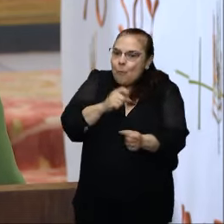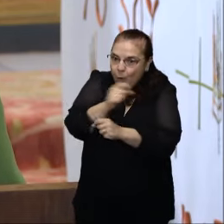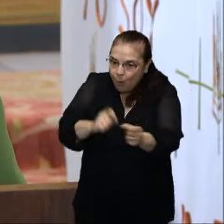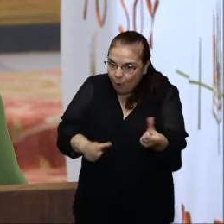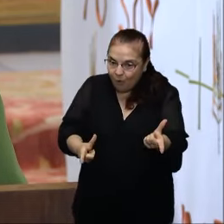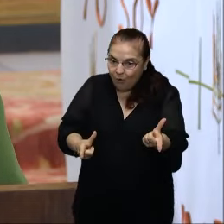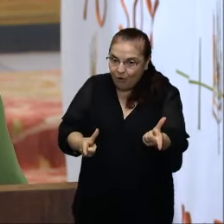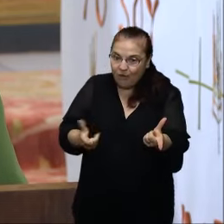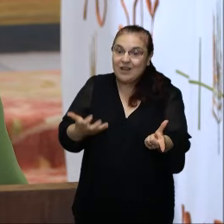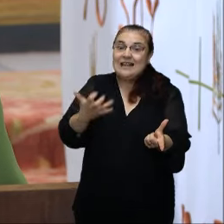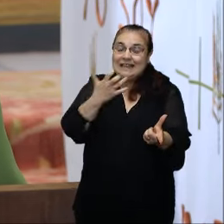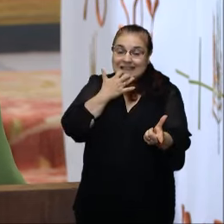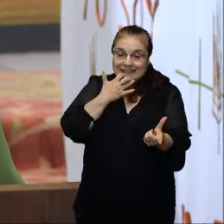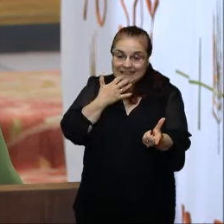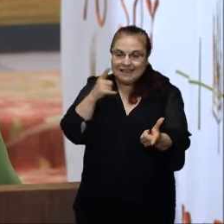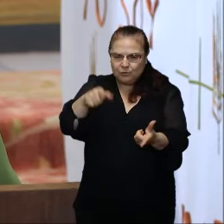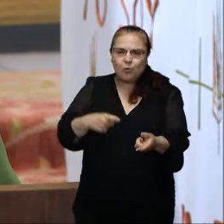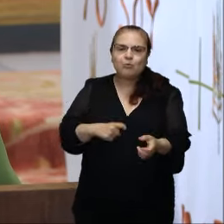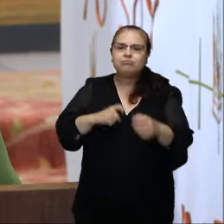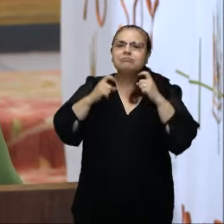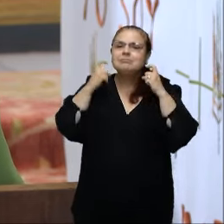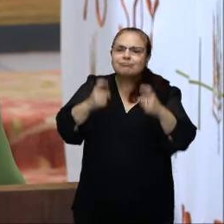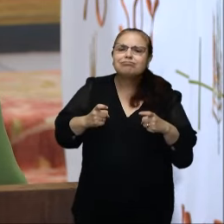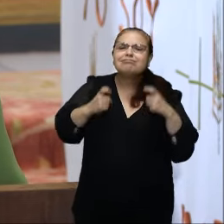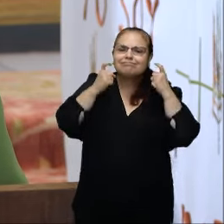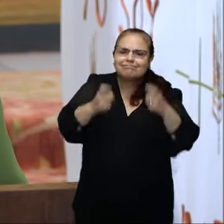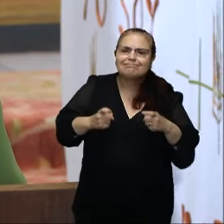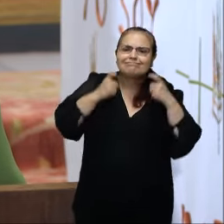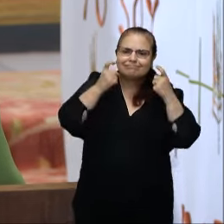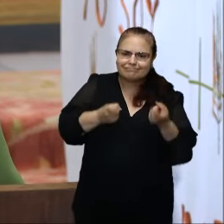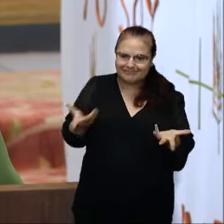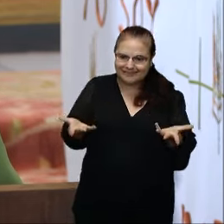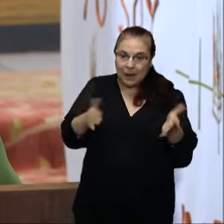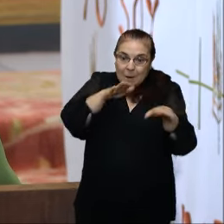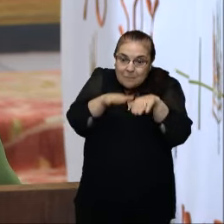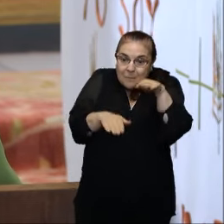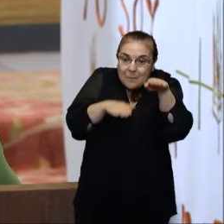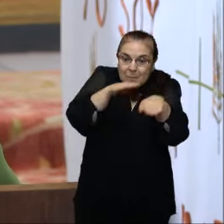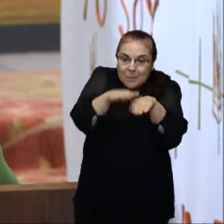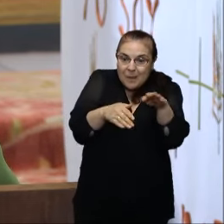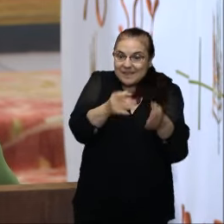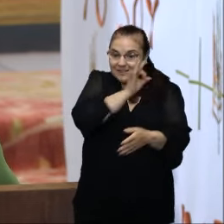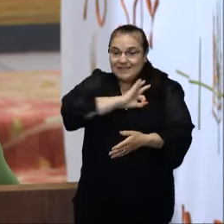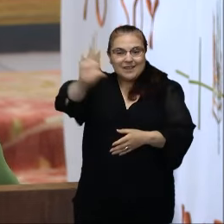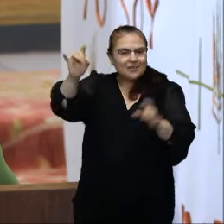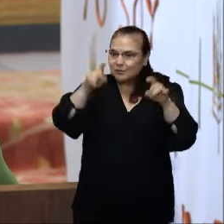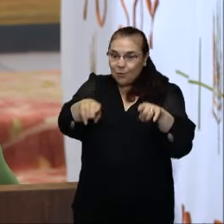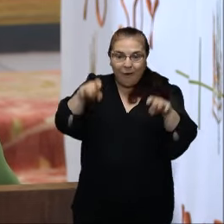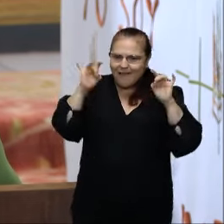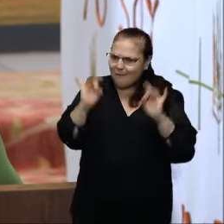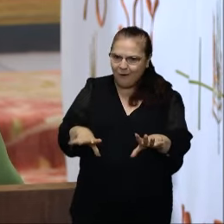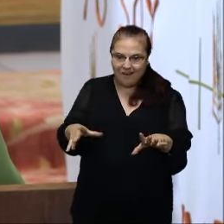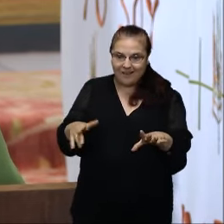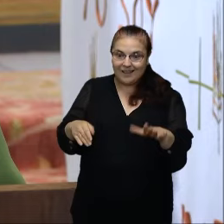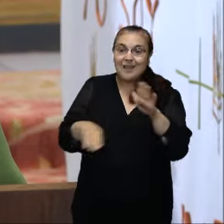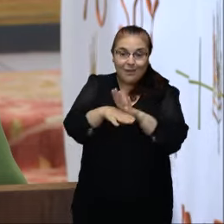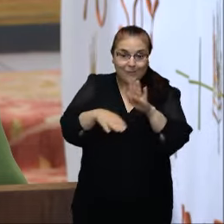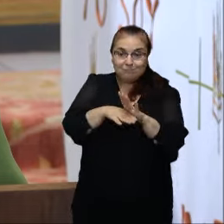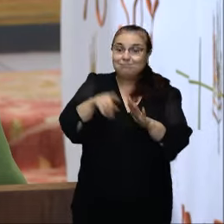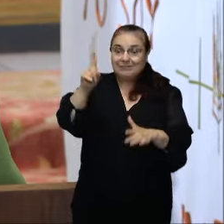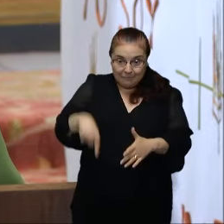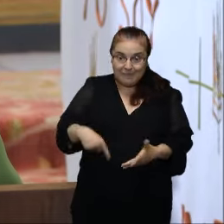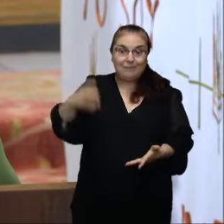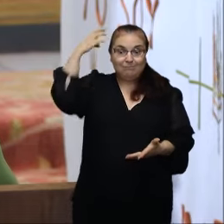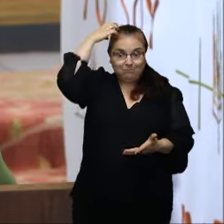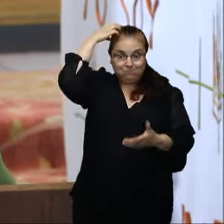dedicas a seguir los pasos del Señor, en cada cosa que vivas. Si perseveramos, también reinaremos con él.